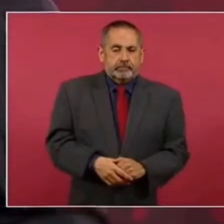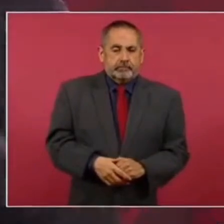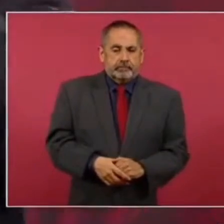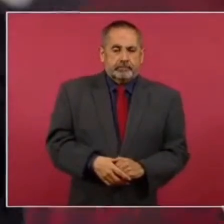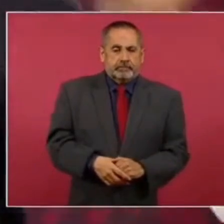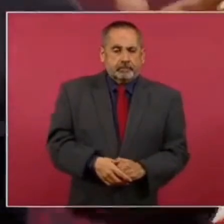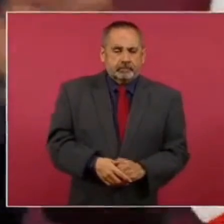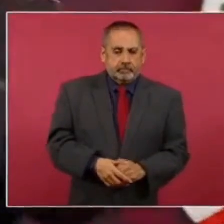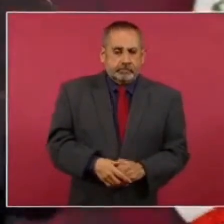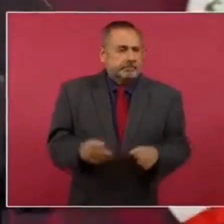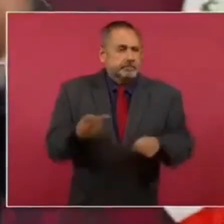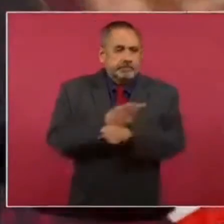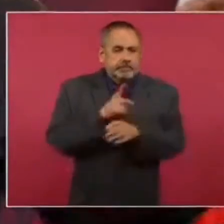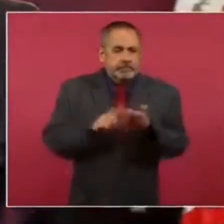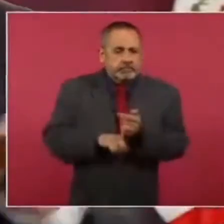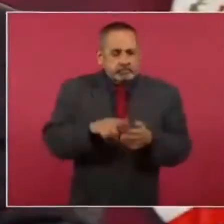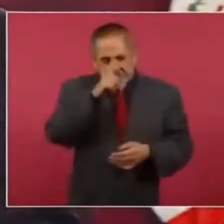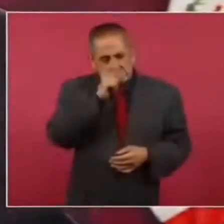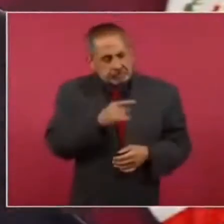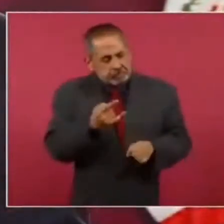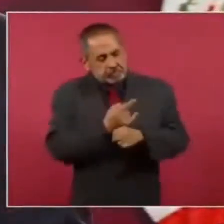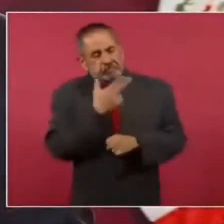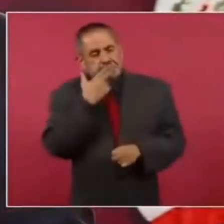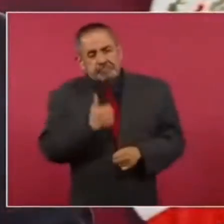El resultado fallido.